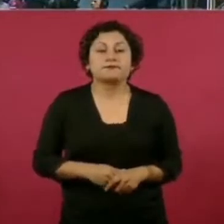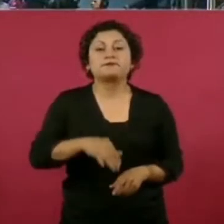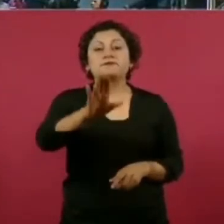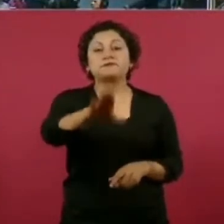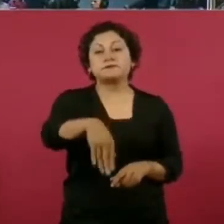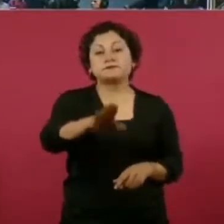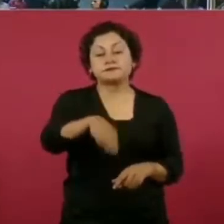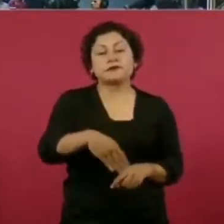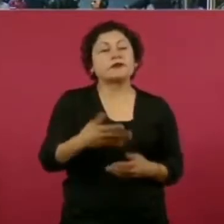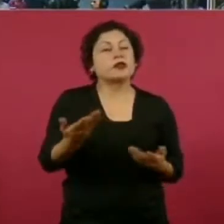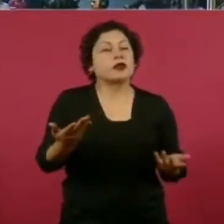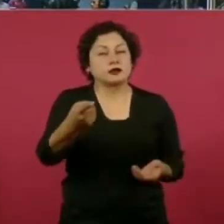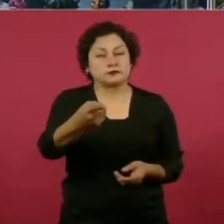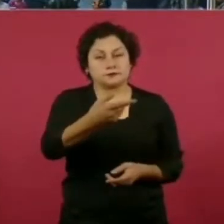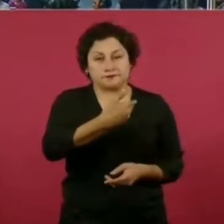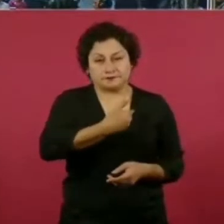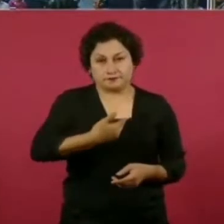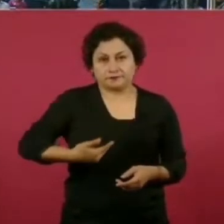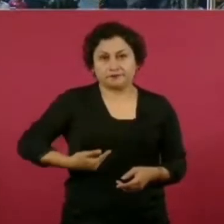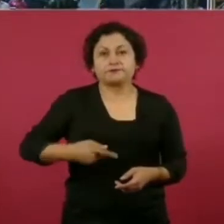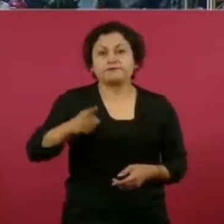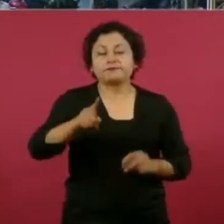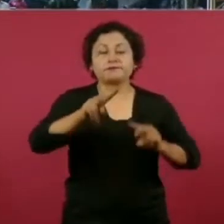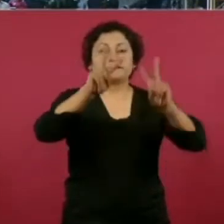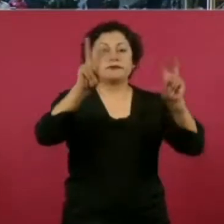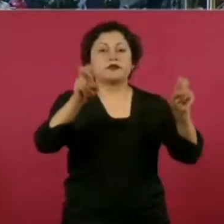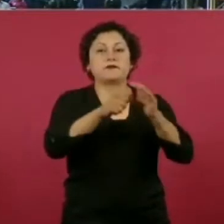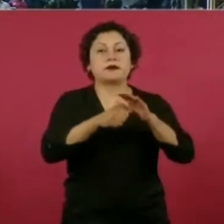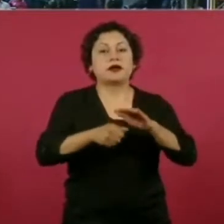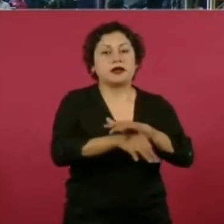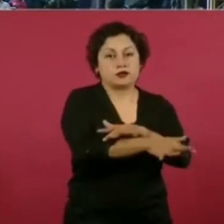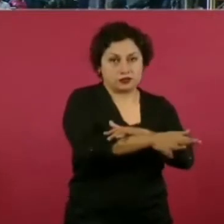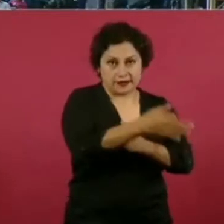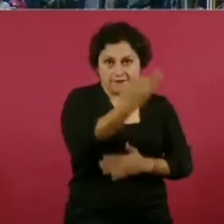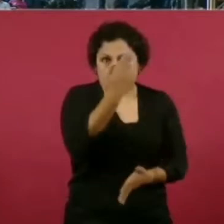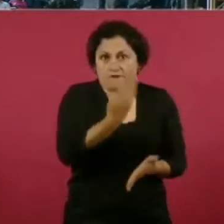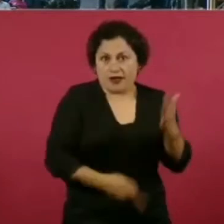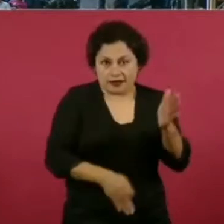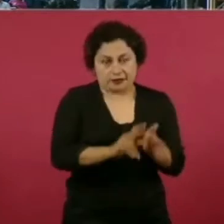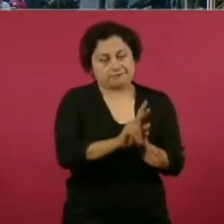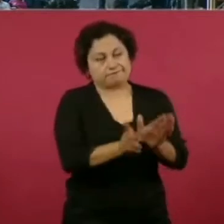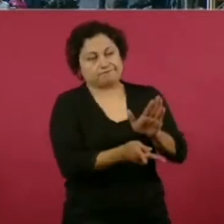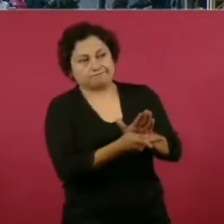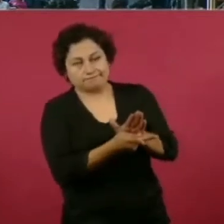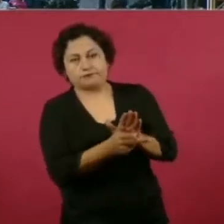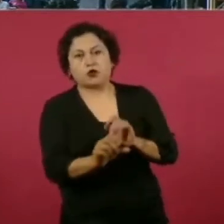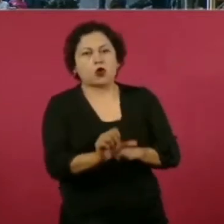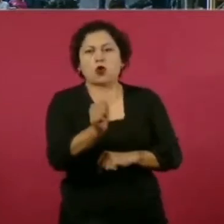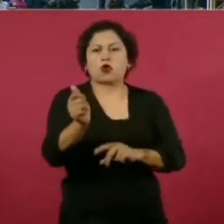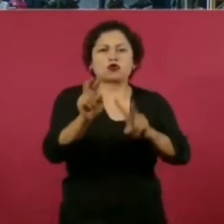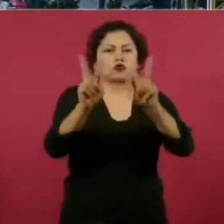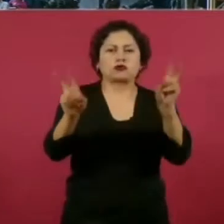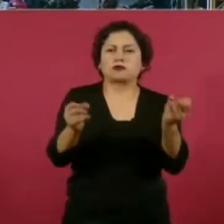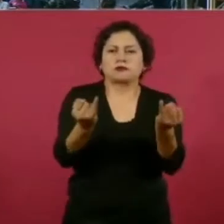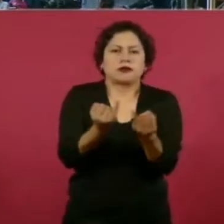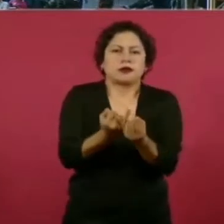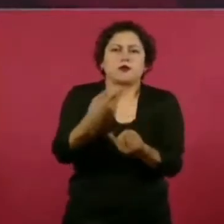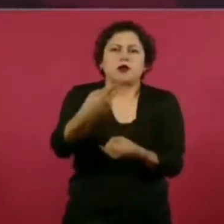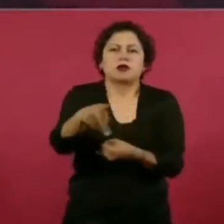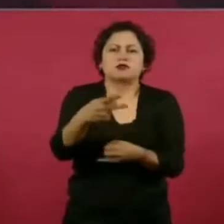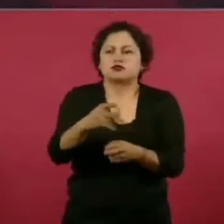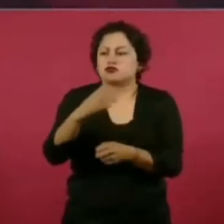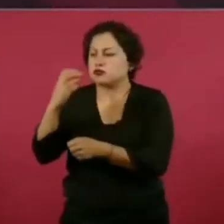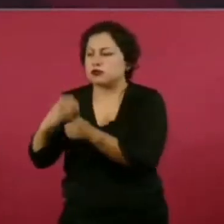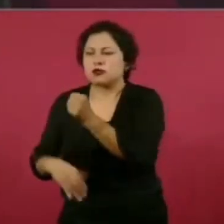Además del caso Adyosinapa, ¿qué otros pendientes deja usted al terminar su sexenio? Gracias. Pues